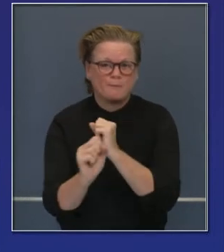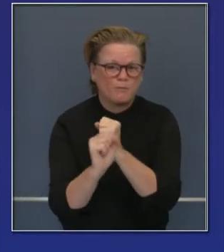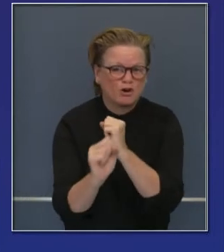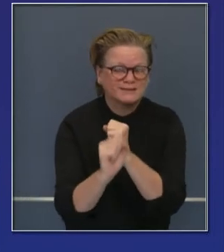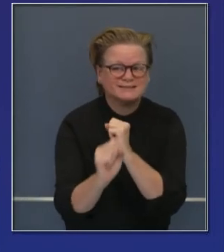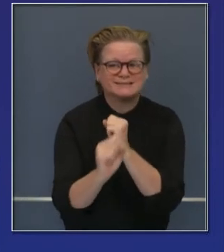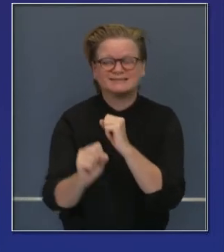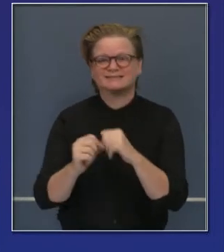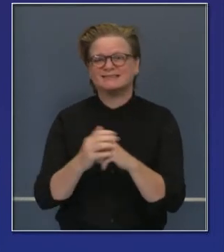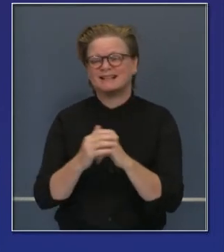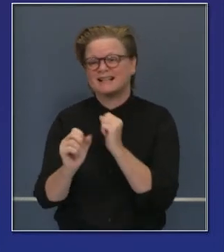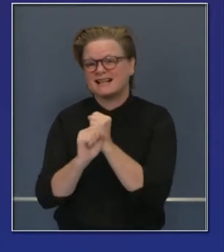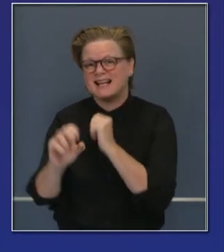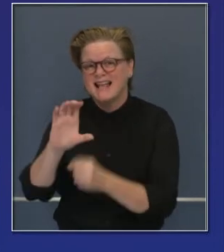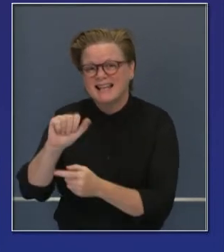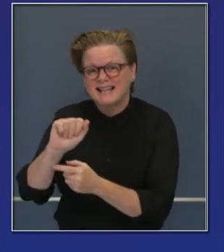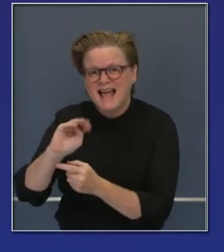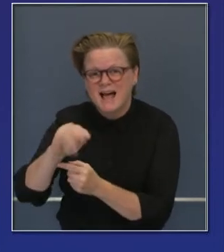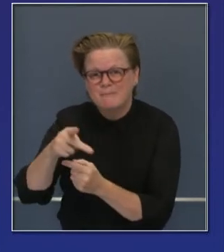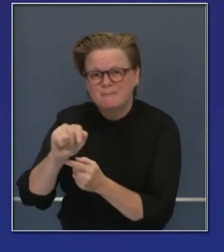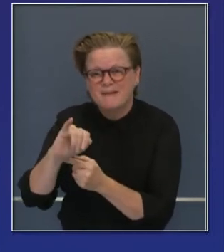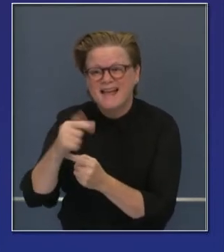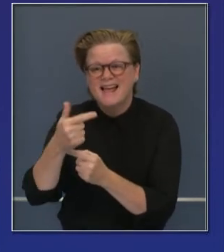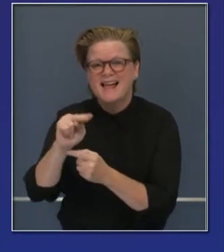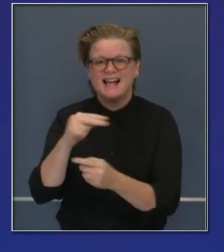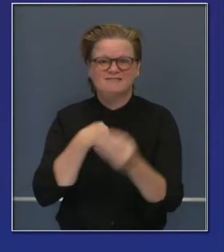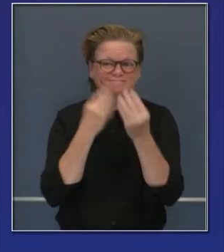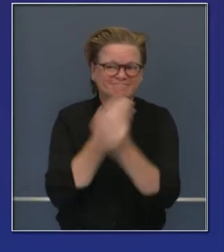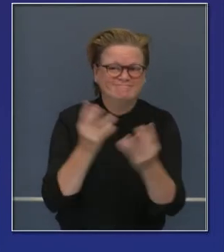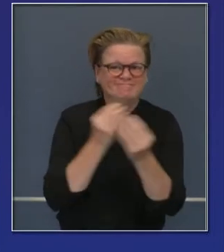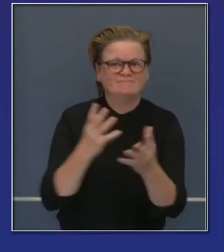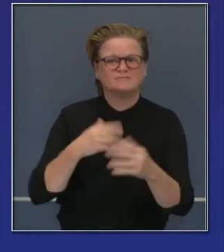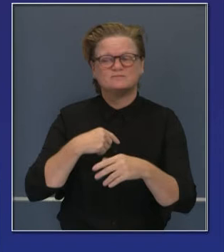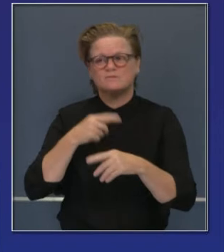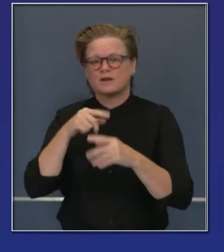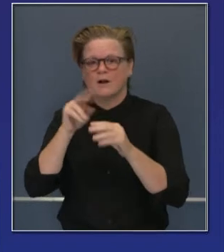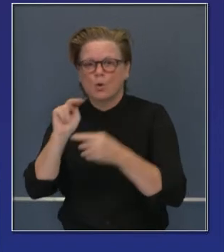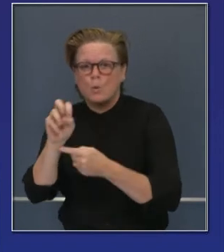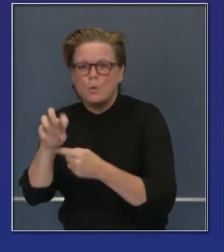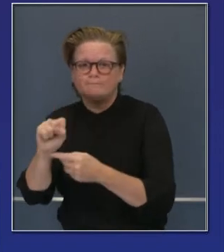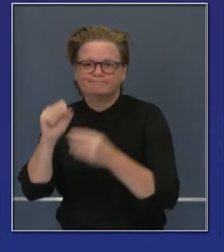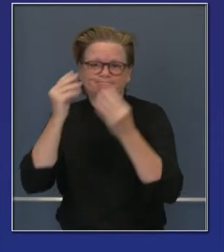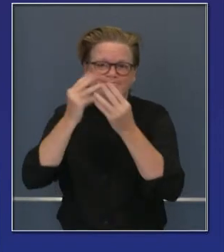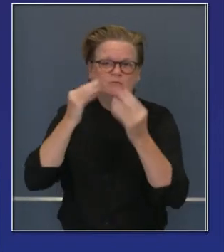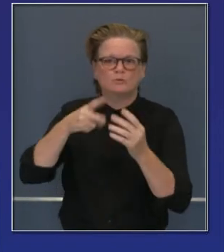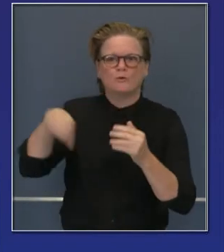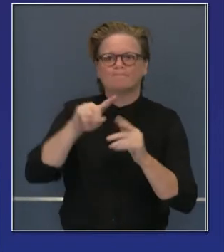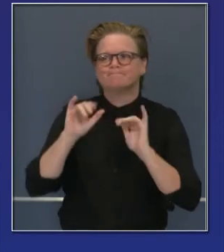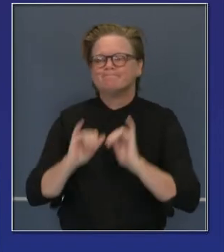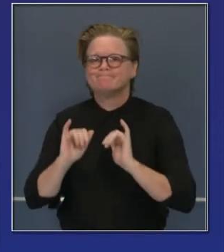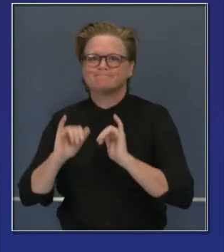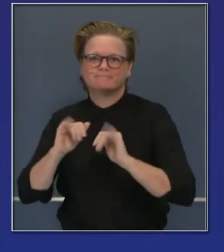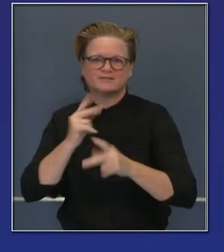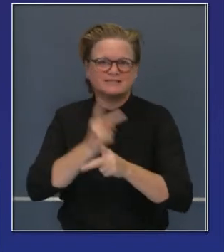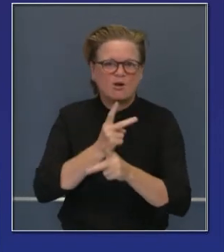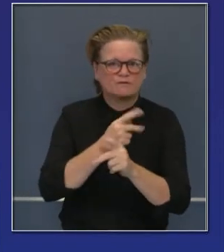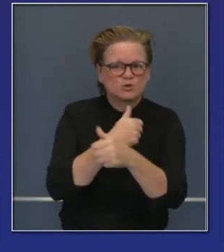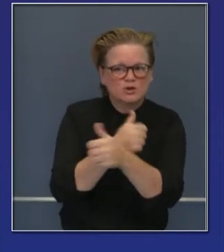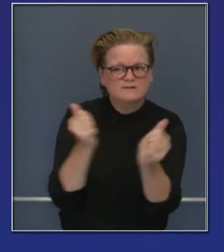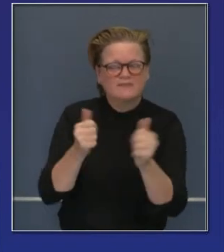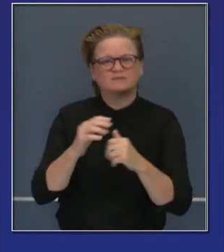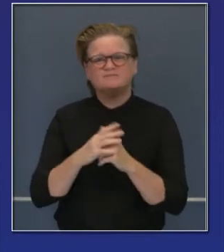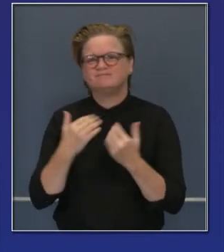Y mensajería más competente y mensajes más confiados en comunidades diversas para aumentar la